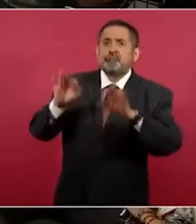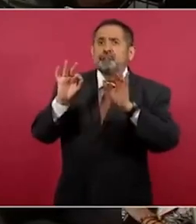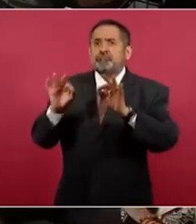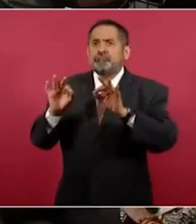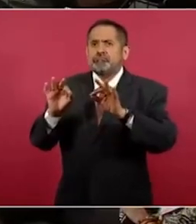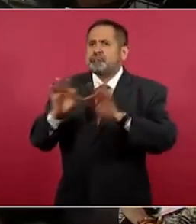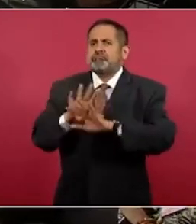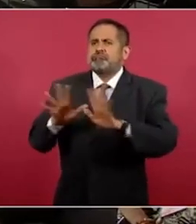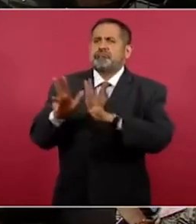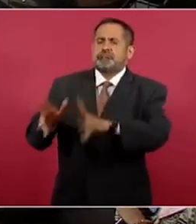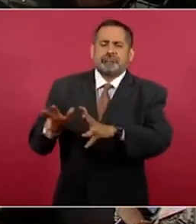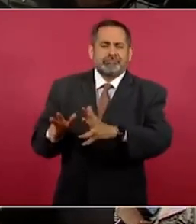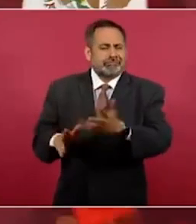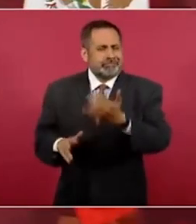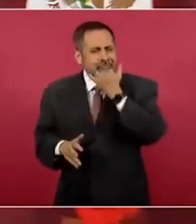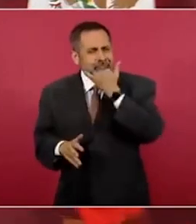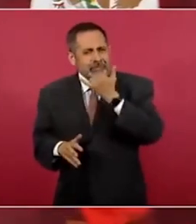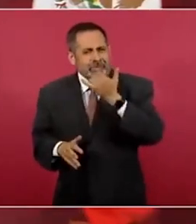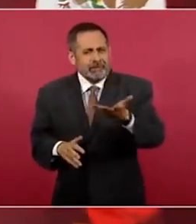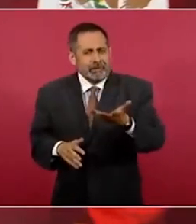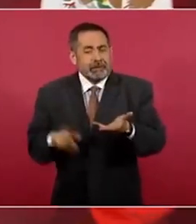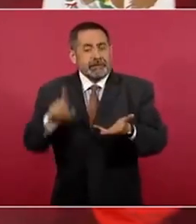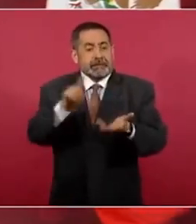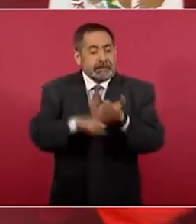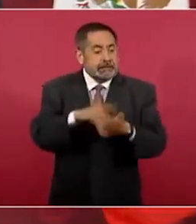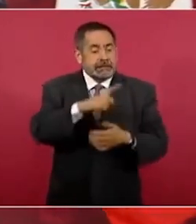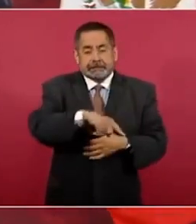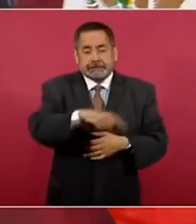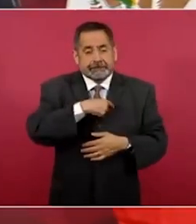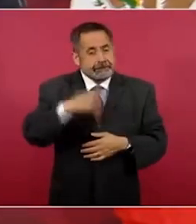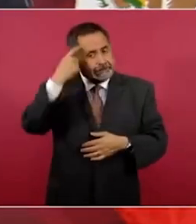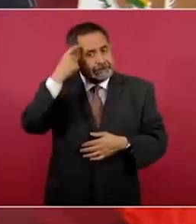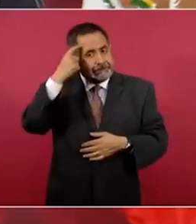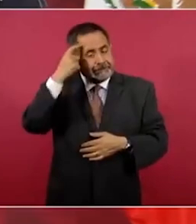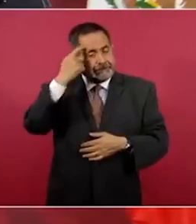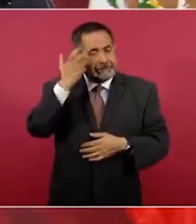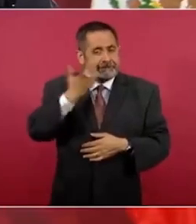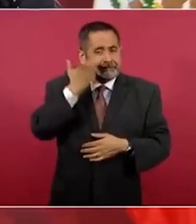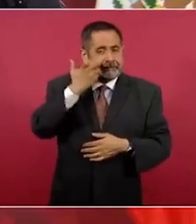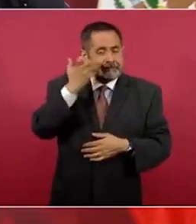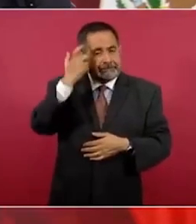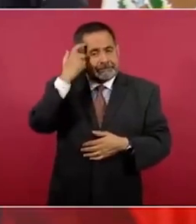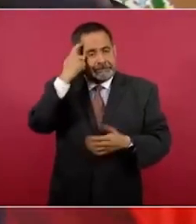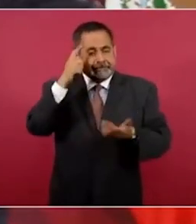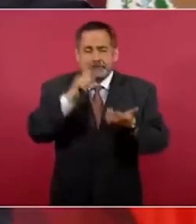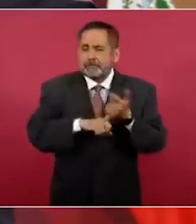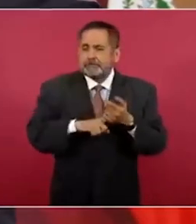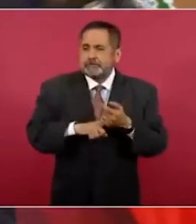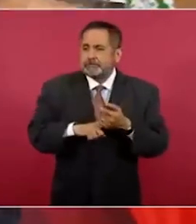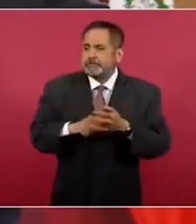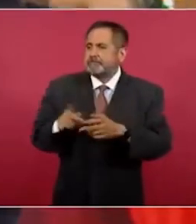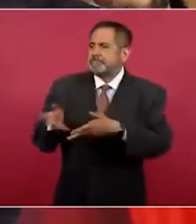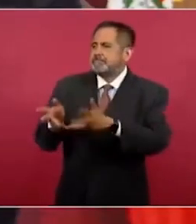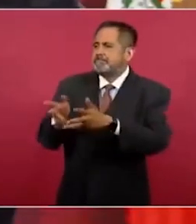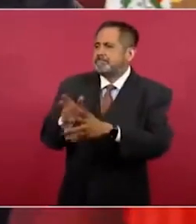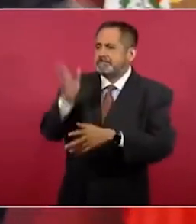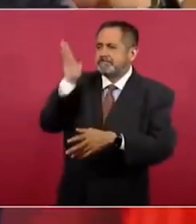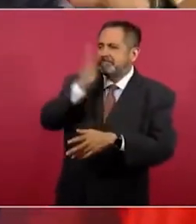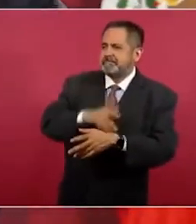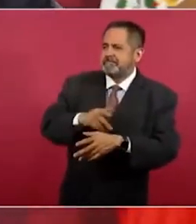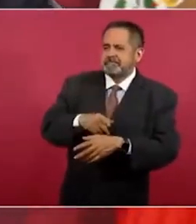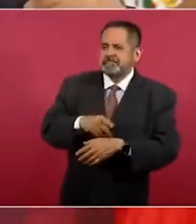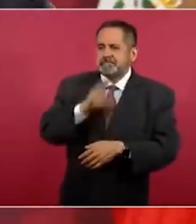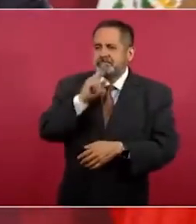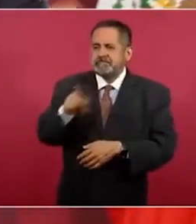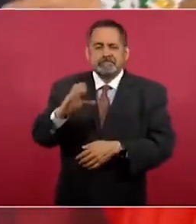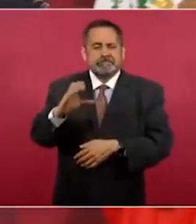si ya tenían en mente que iban a arruinar a la